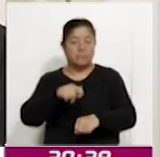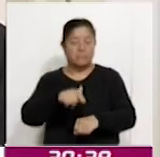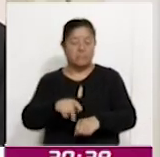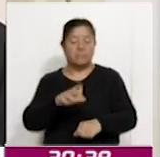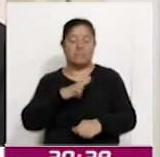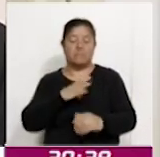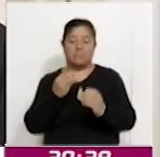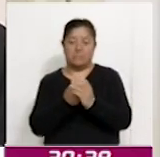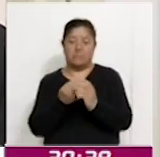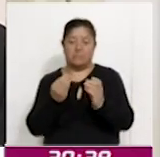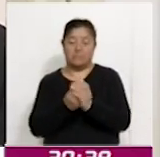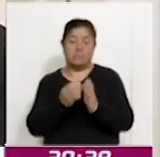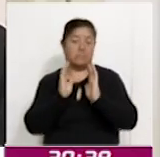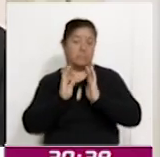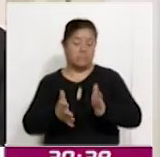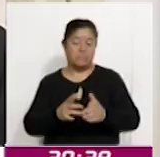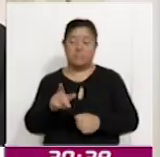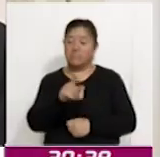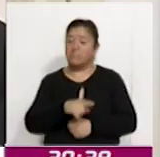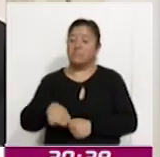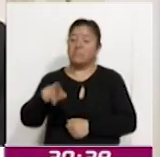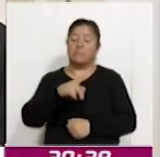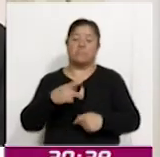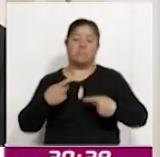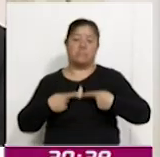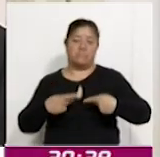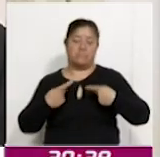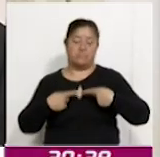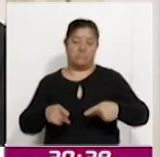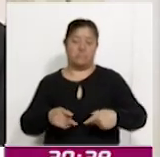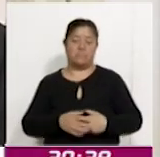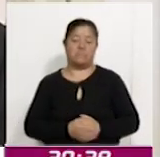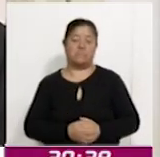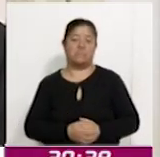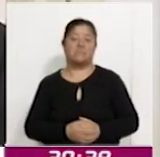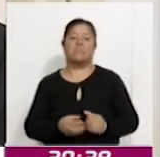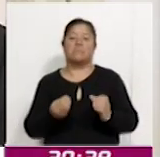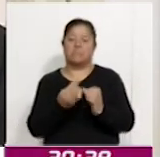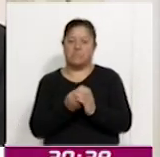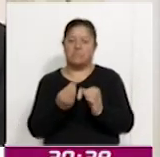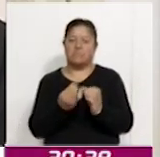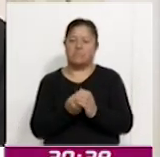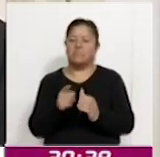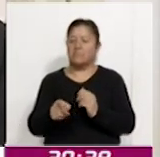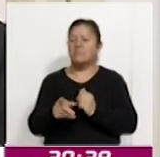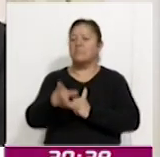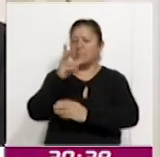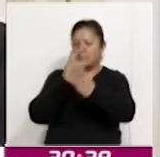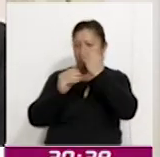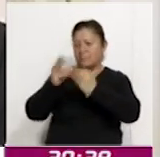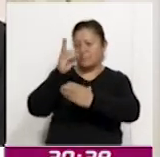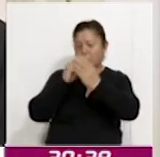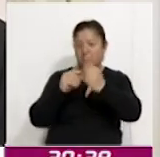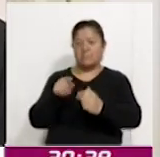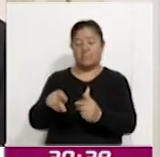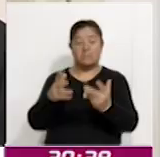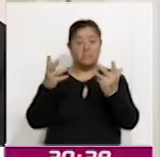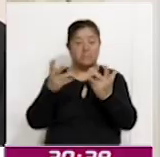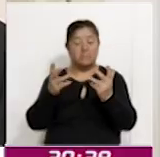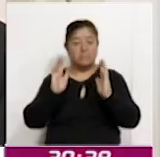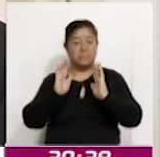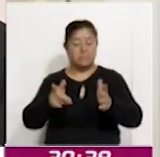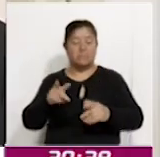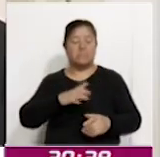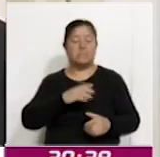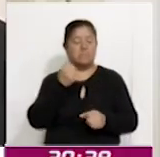la capacitación y que los ciudadanos han tomado los cursos de capacitación, han realizado prácticas